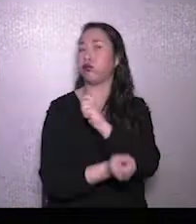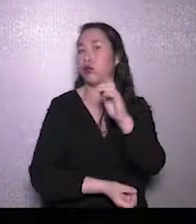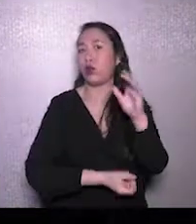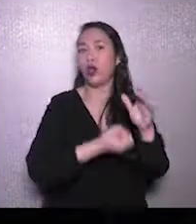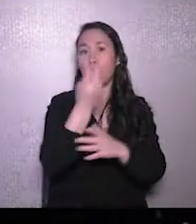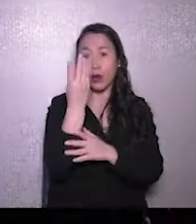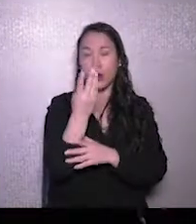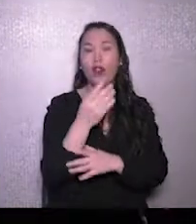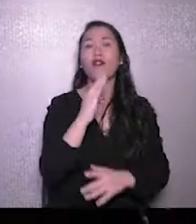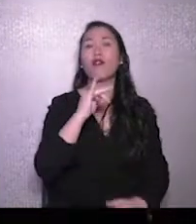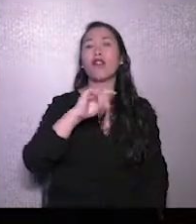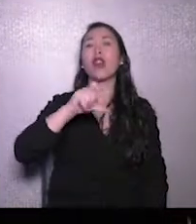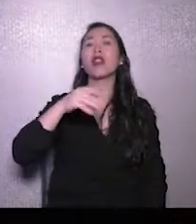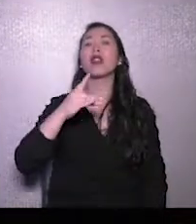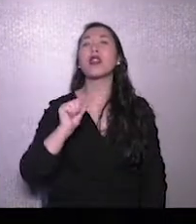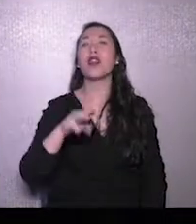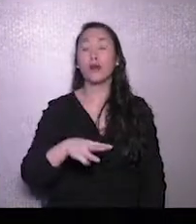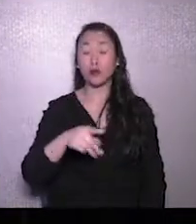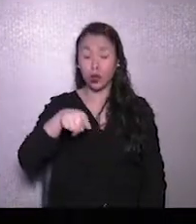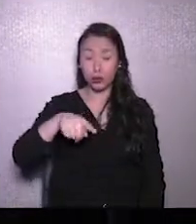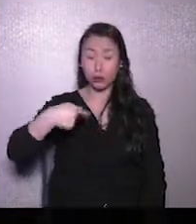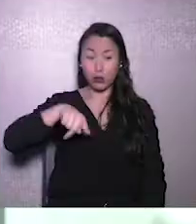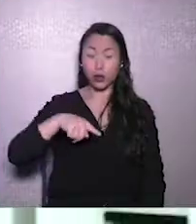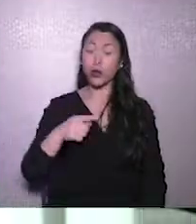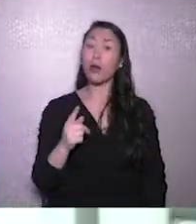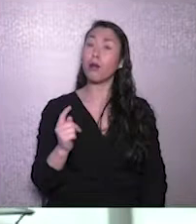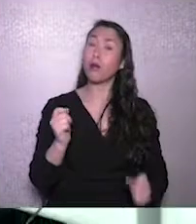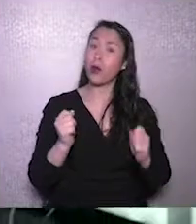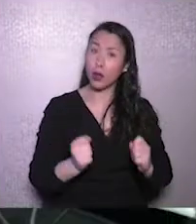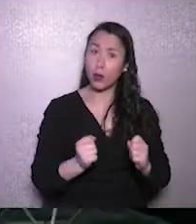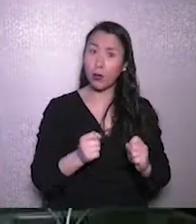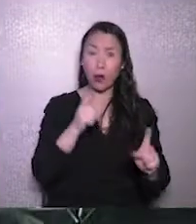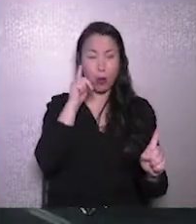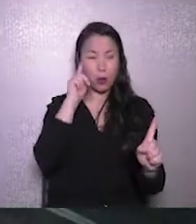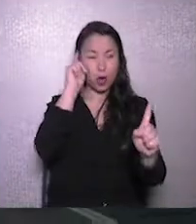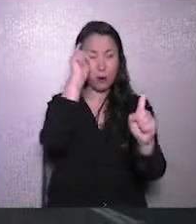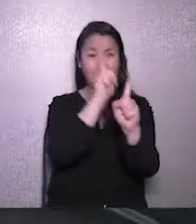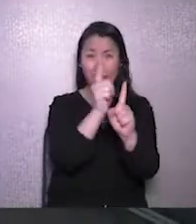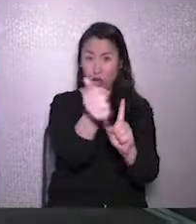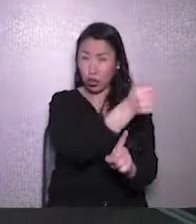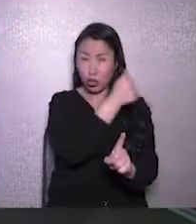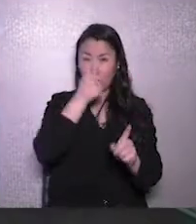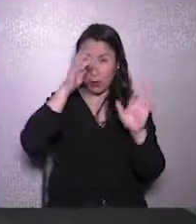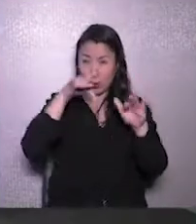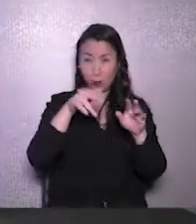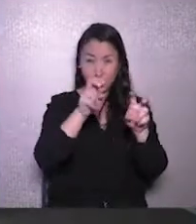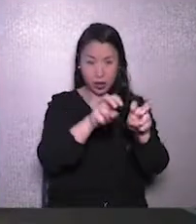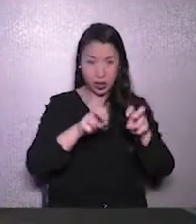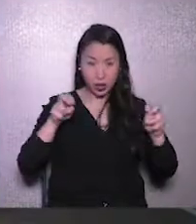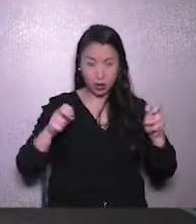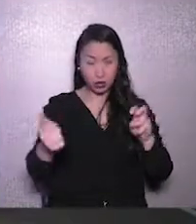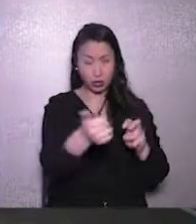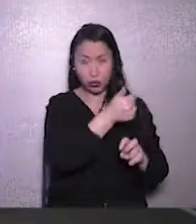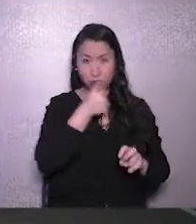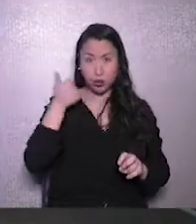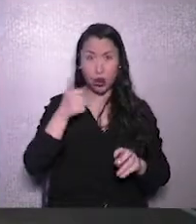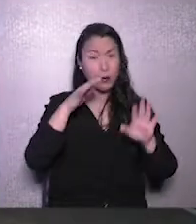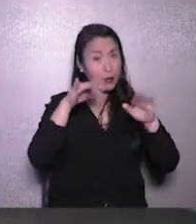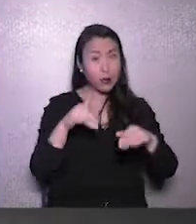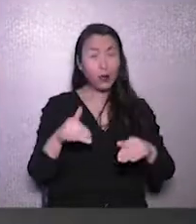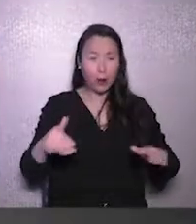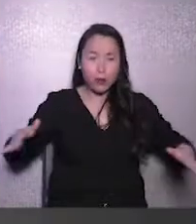el Big Data. Por lo tanto, si somos capaces de fijar una meta concreta, todos, todos los que están en esta sala, somos capaces de empujar,